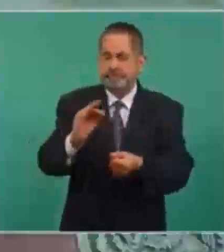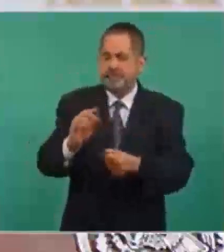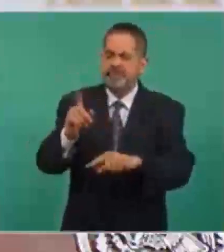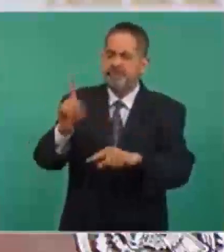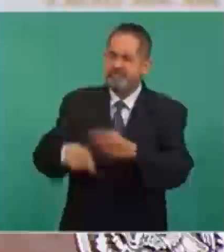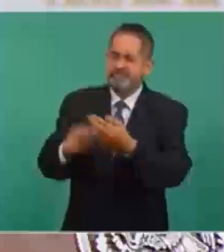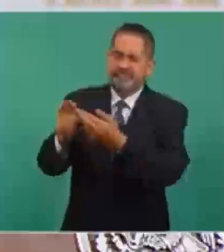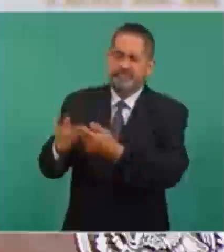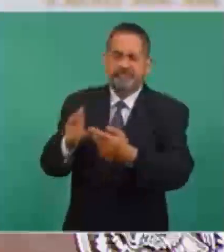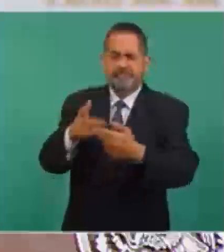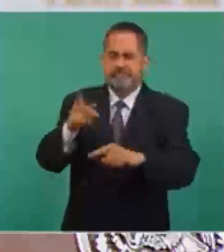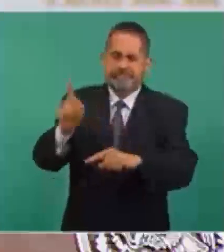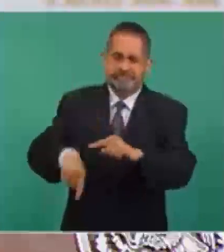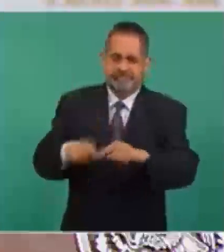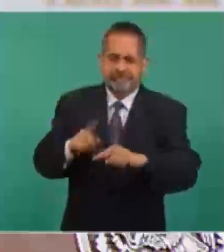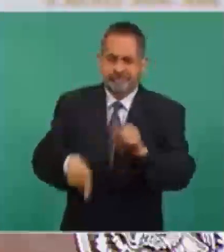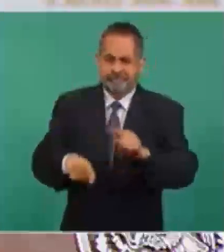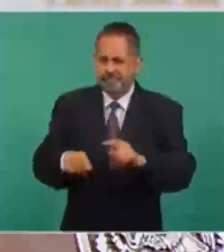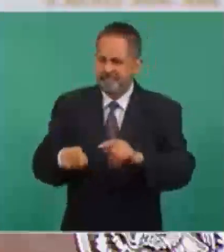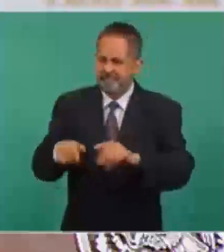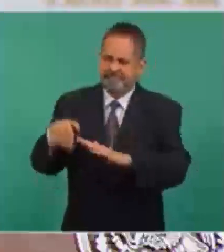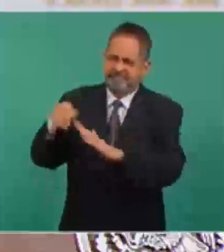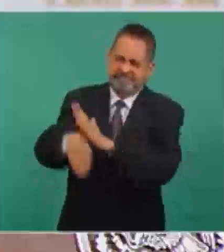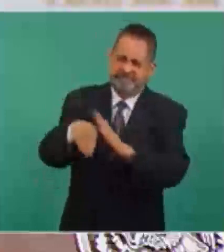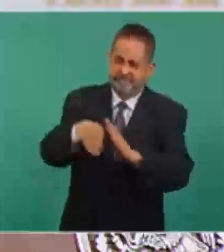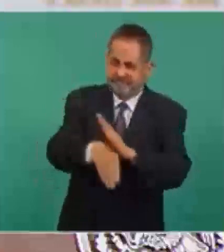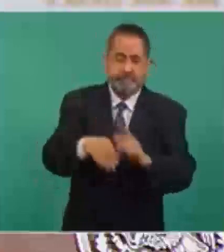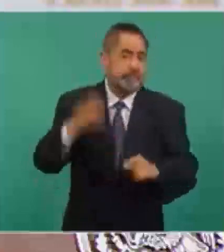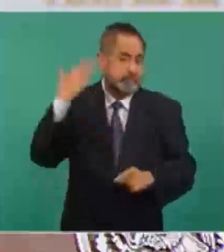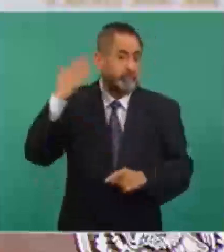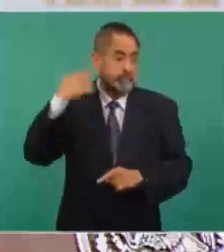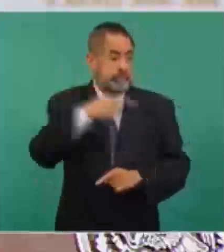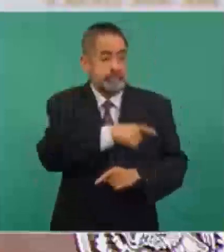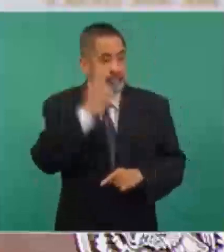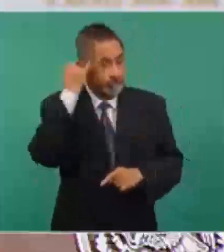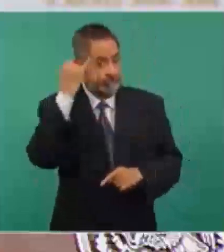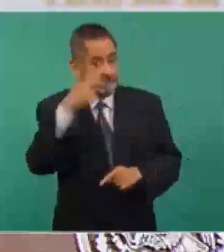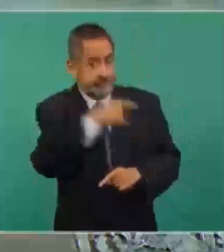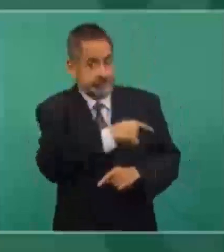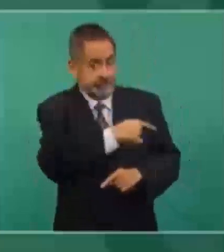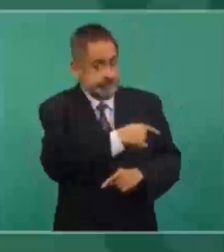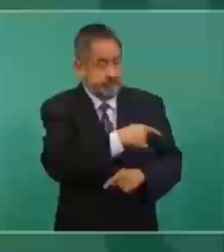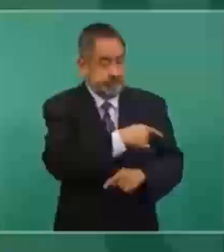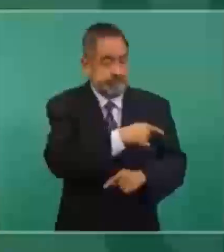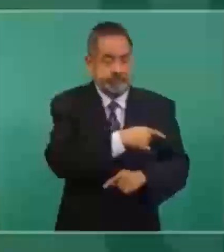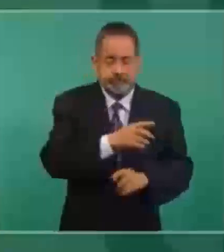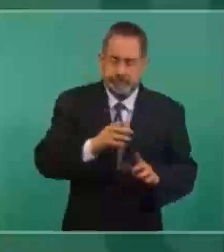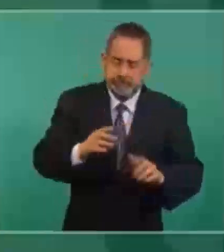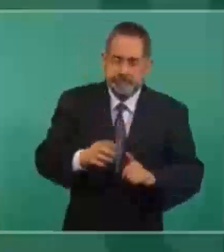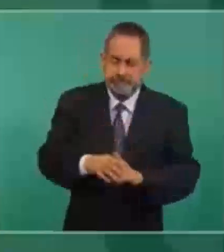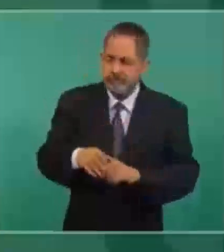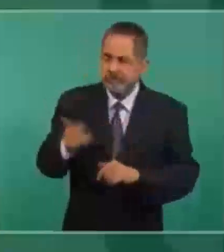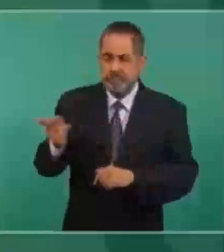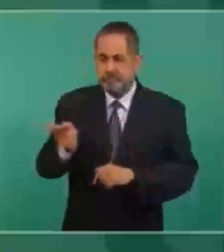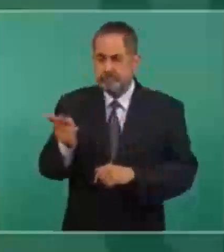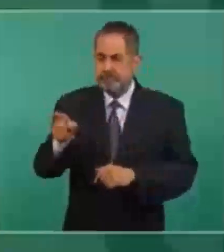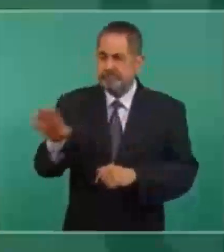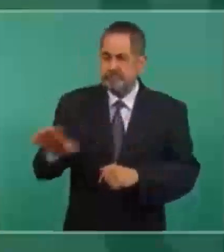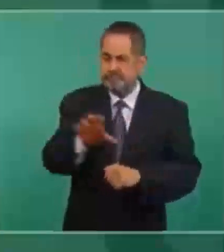Electricidad, arruinarlos, arruinar a estas